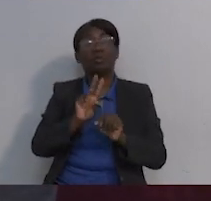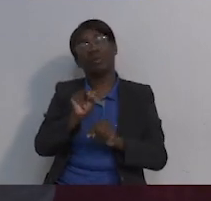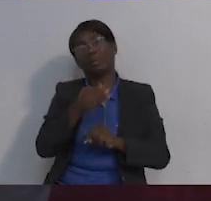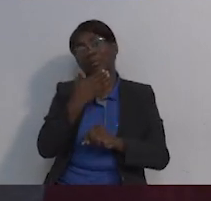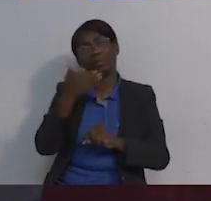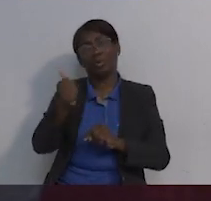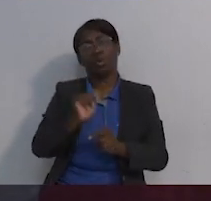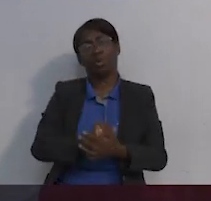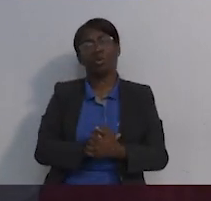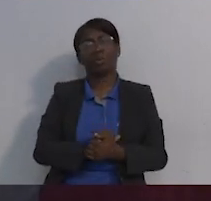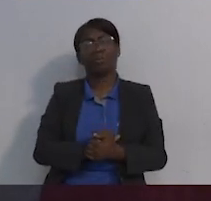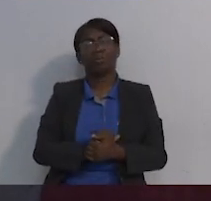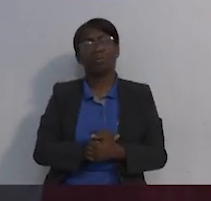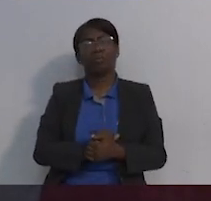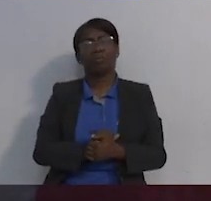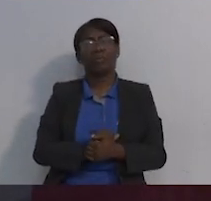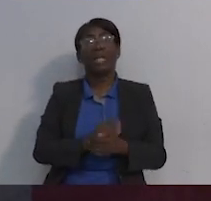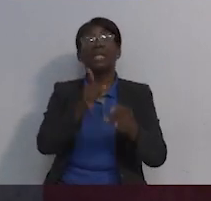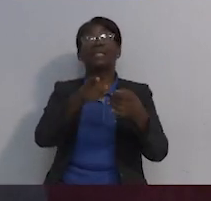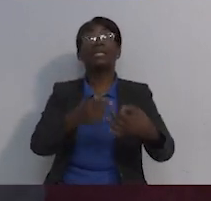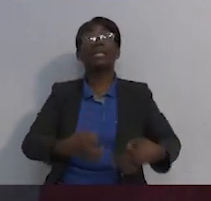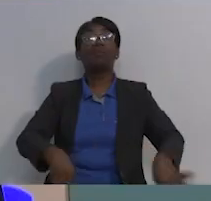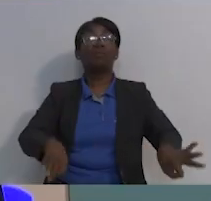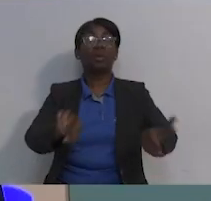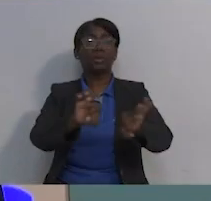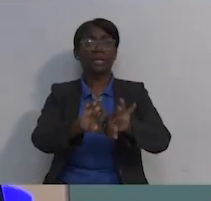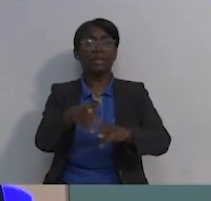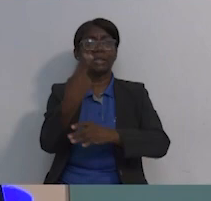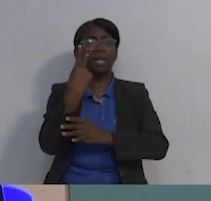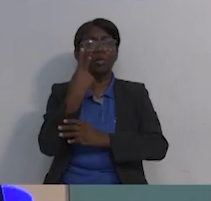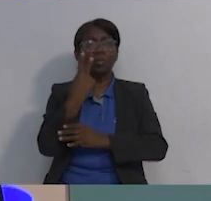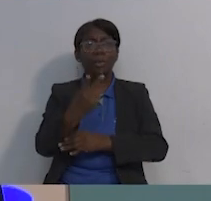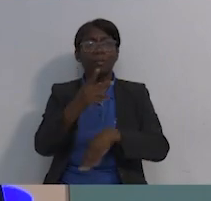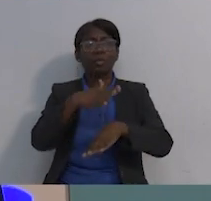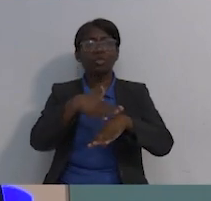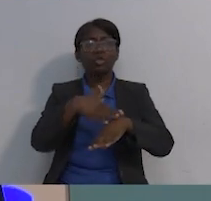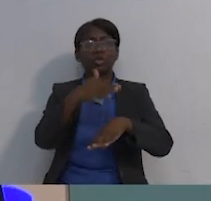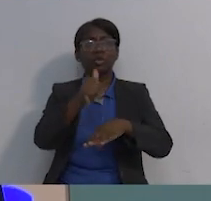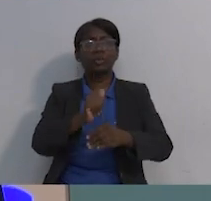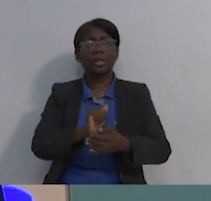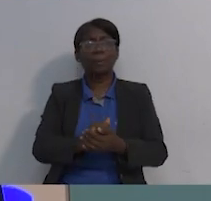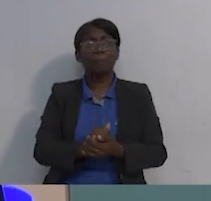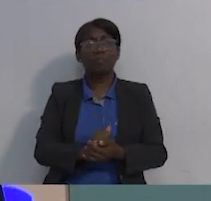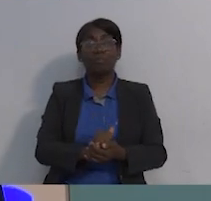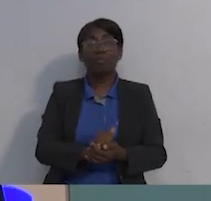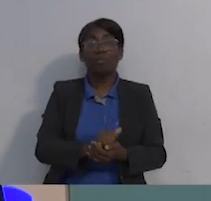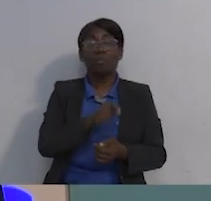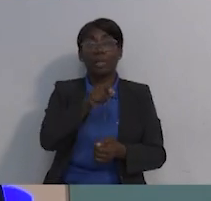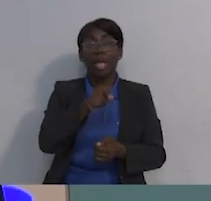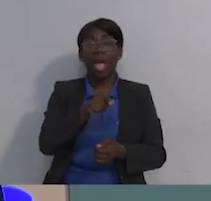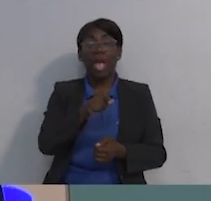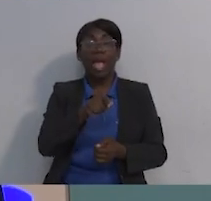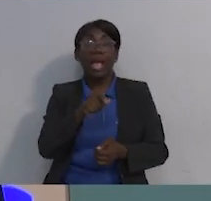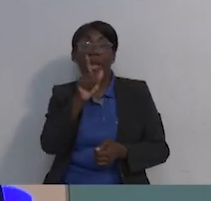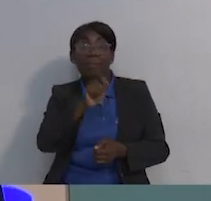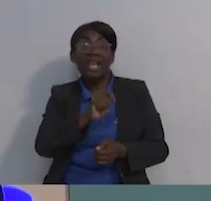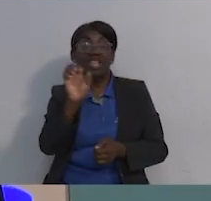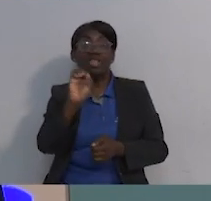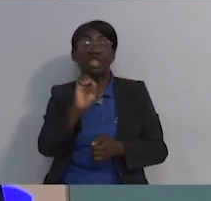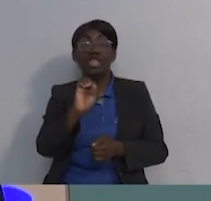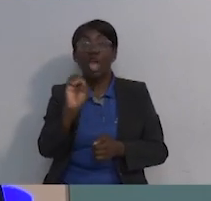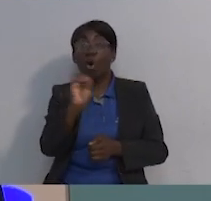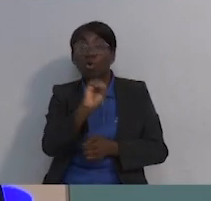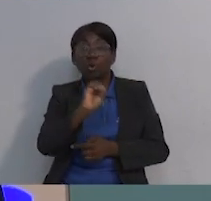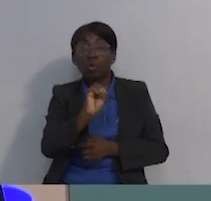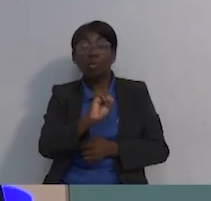probablemente ya no es el mejor escenario, ¿no? Sí, eso es muy importante y lo vemos sobre todo que no solamente debería